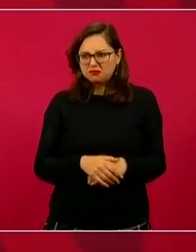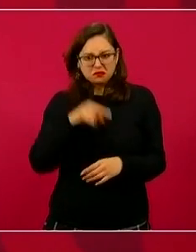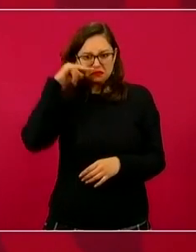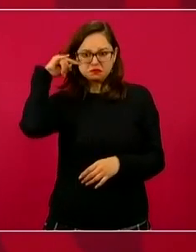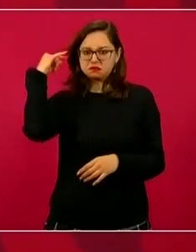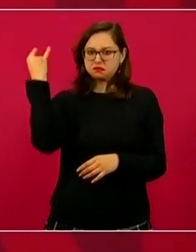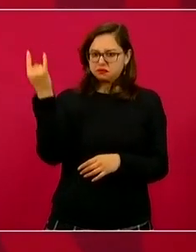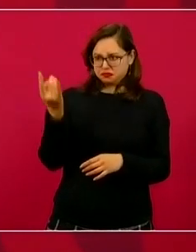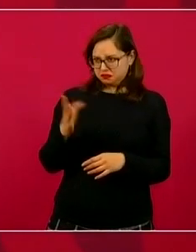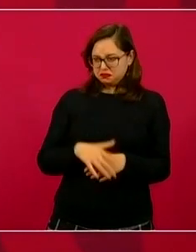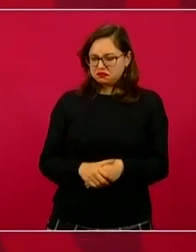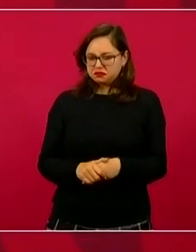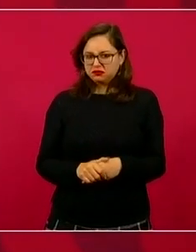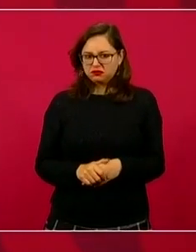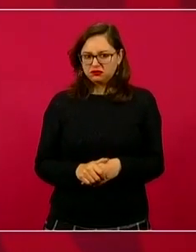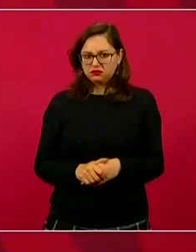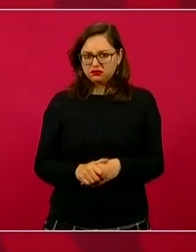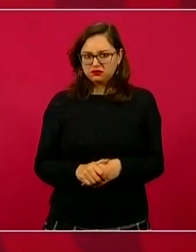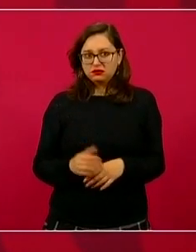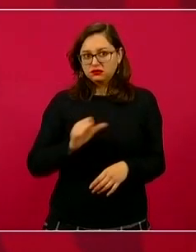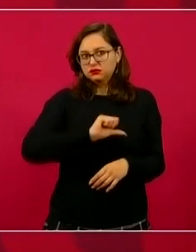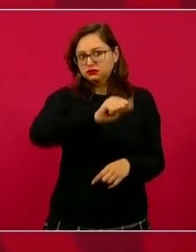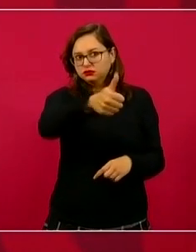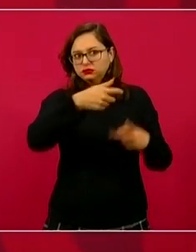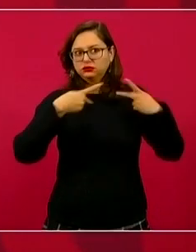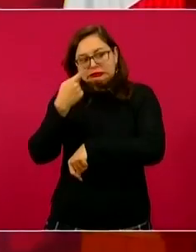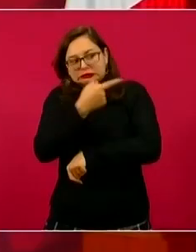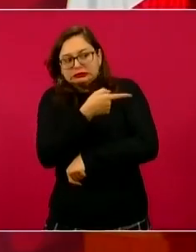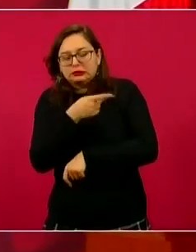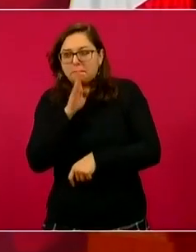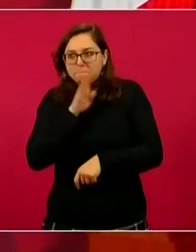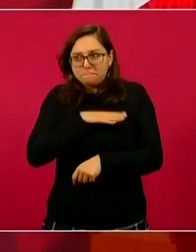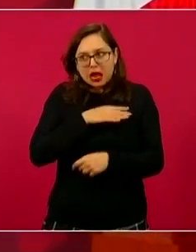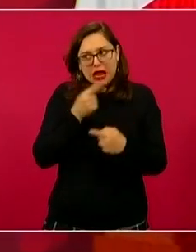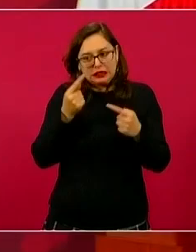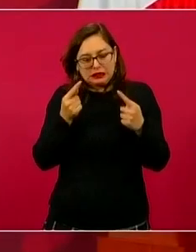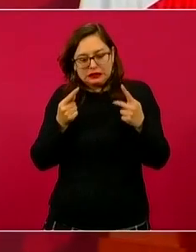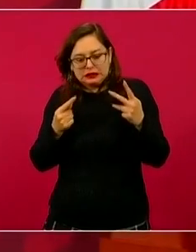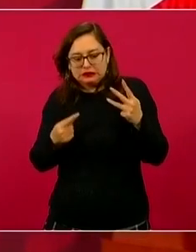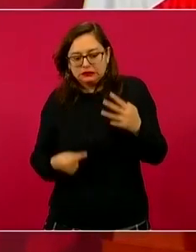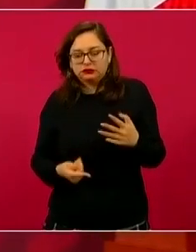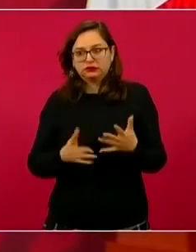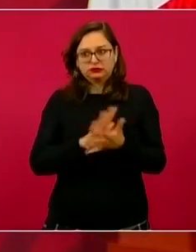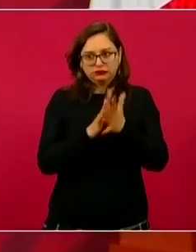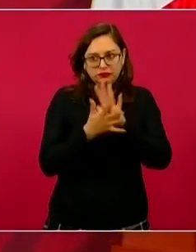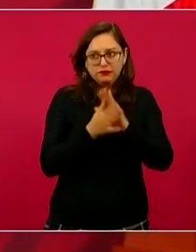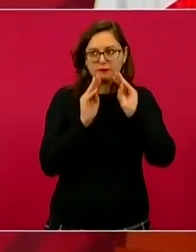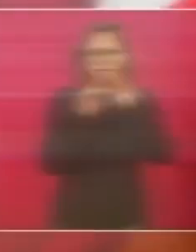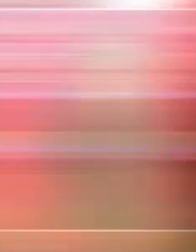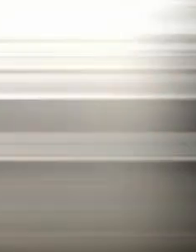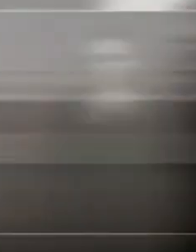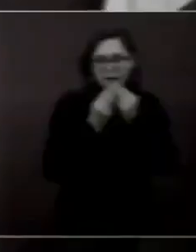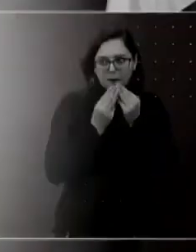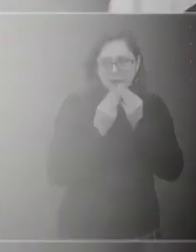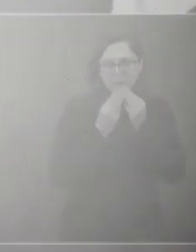de que estaba actuando en contubernio con la delincuencia?